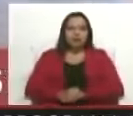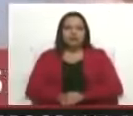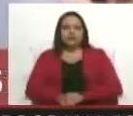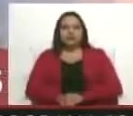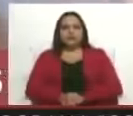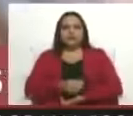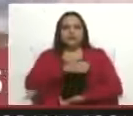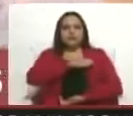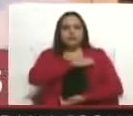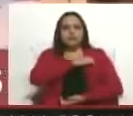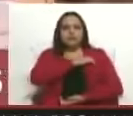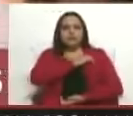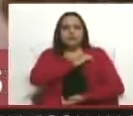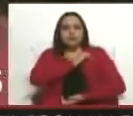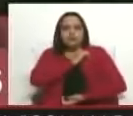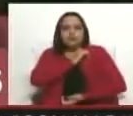esa asociación?